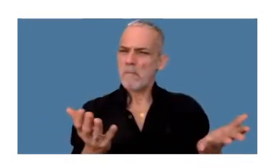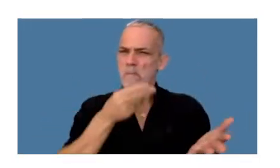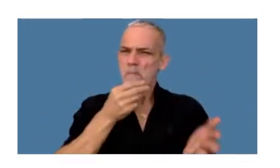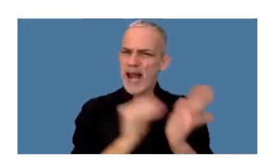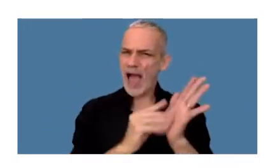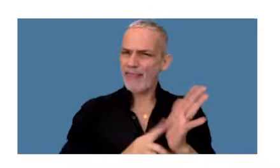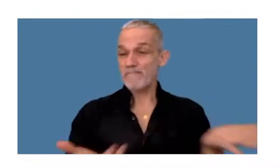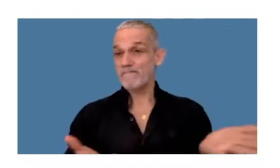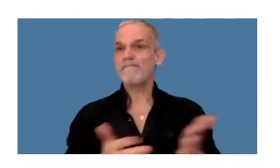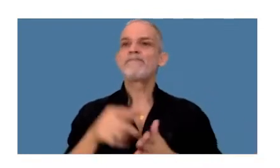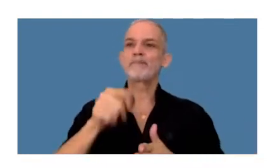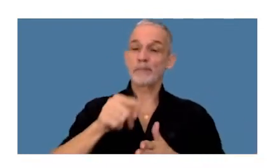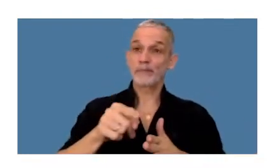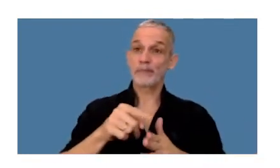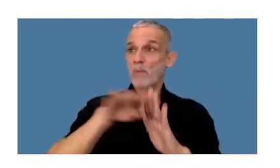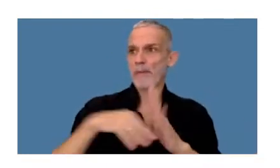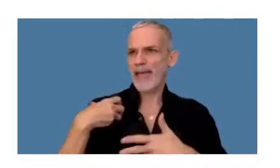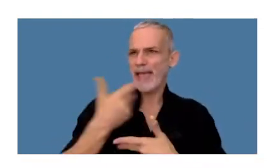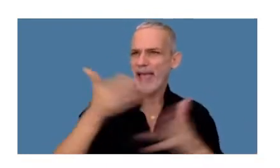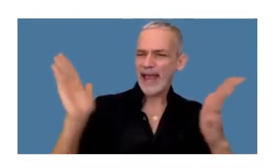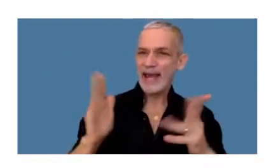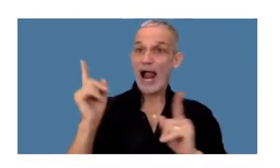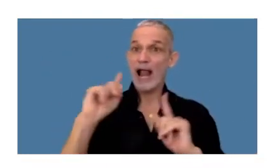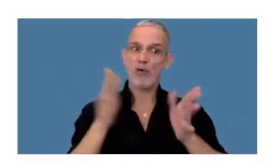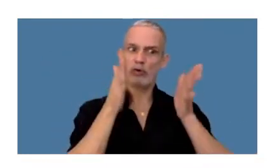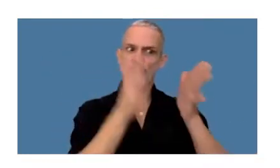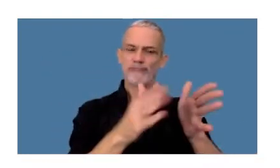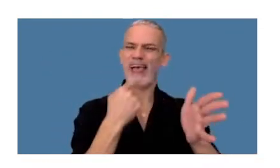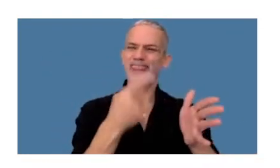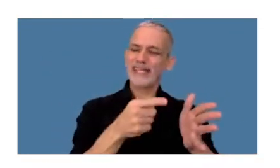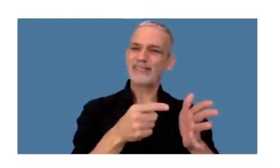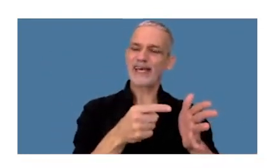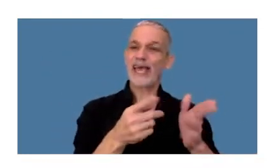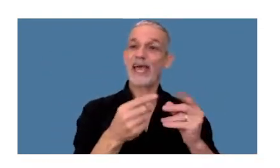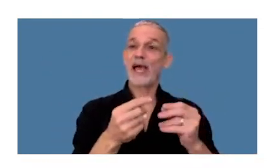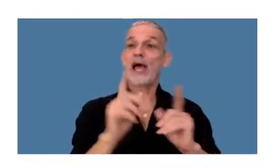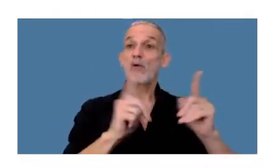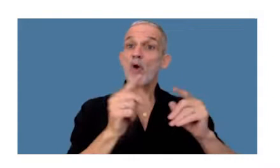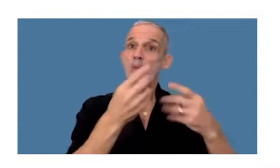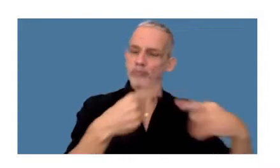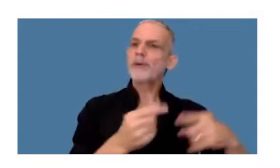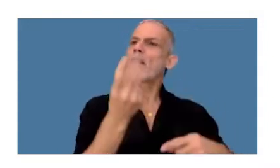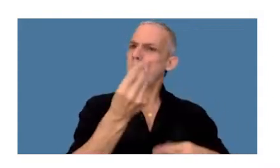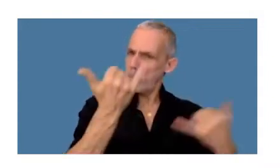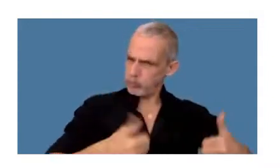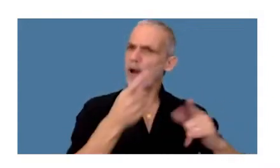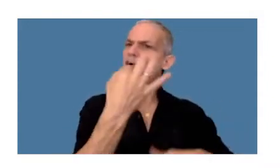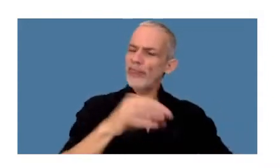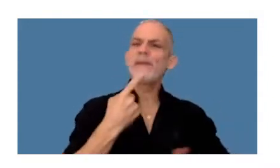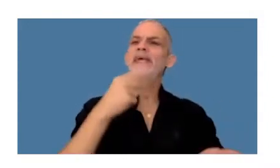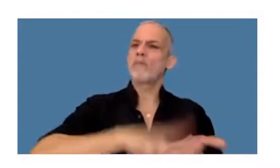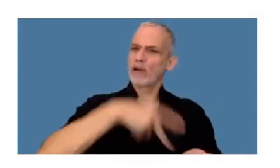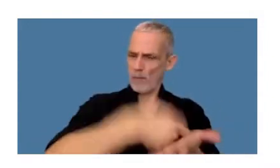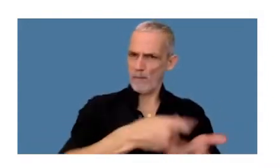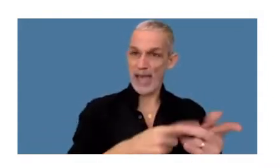en este punto la doctrina se divide entre los que sostienen que las monedas digitales son un bien grabado un activo